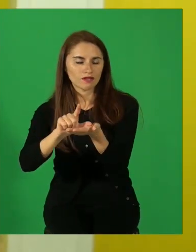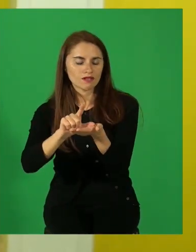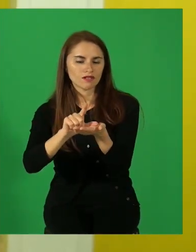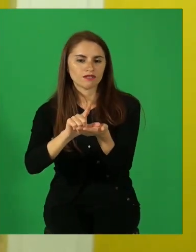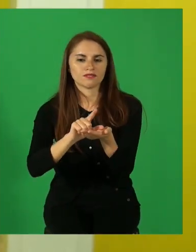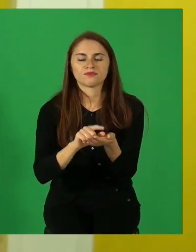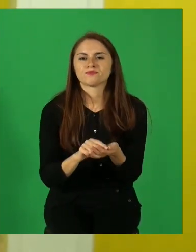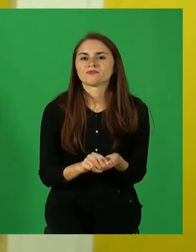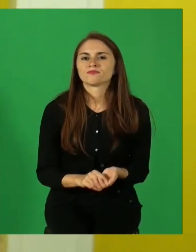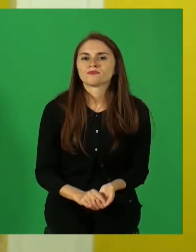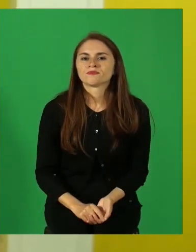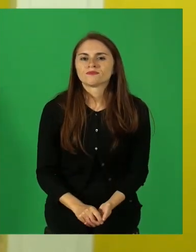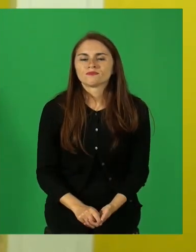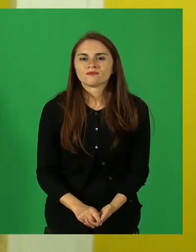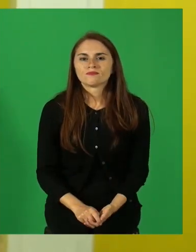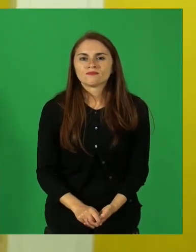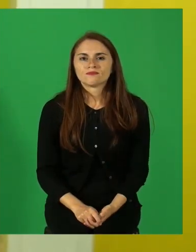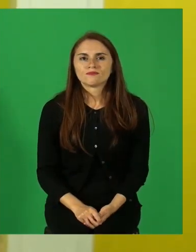su vocación.